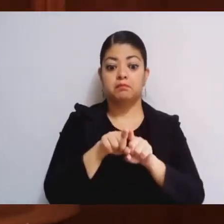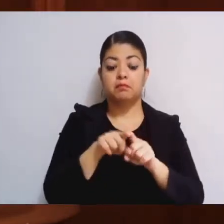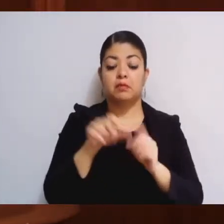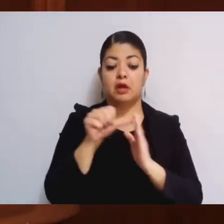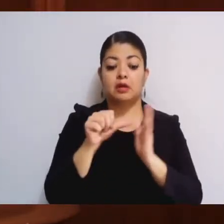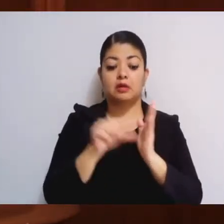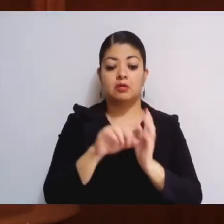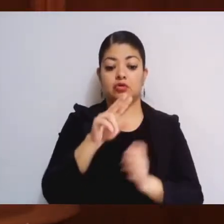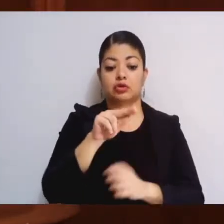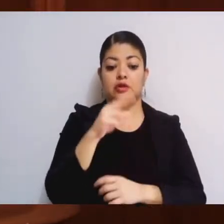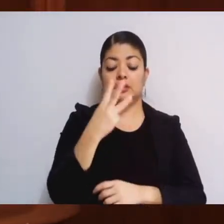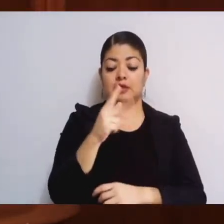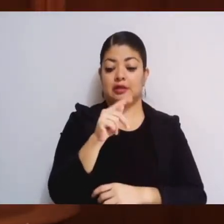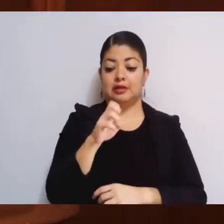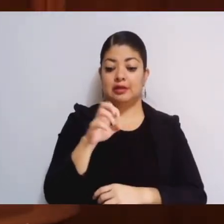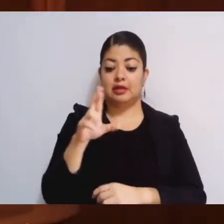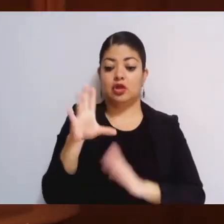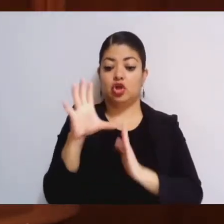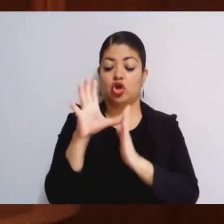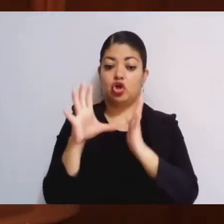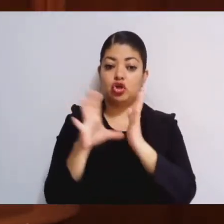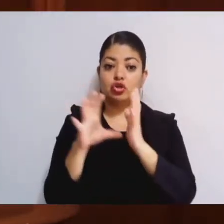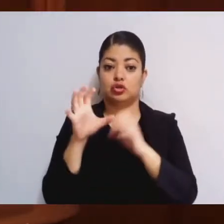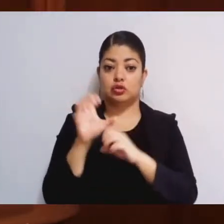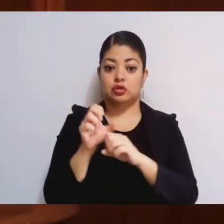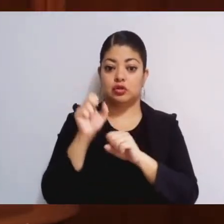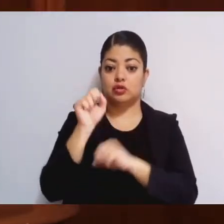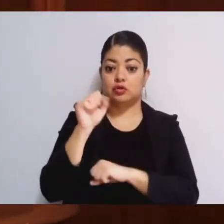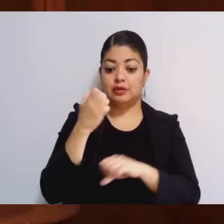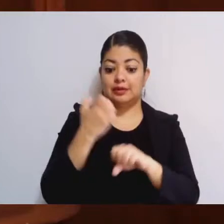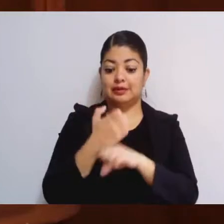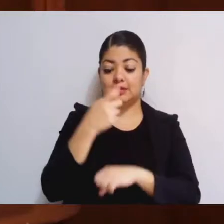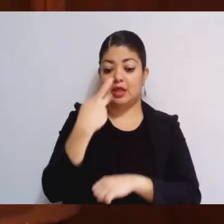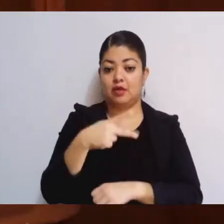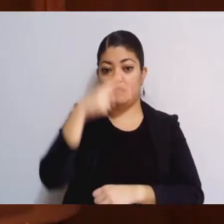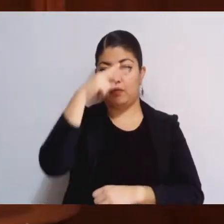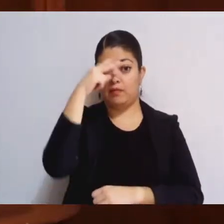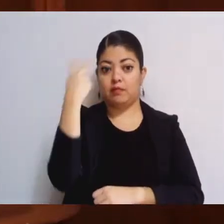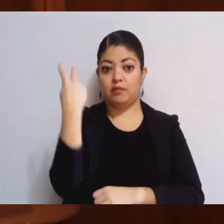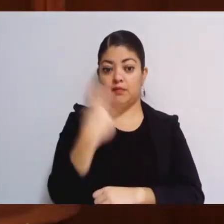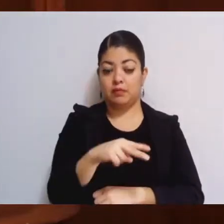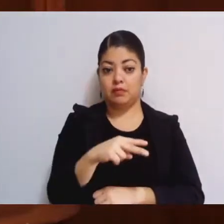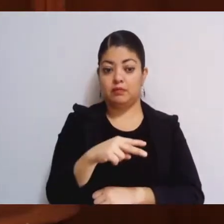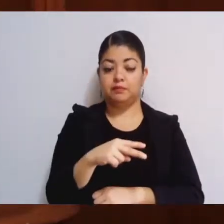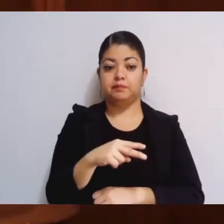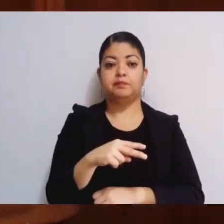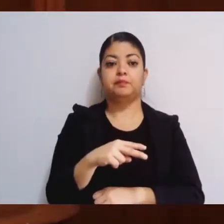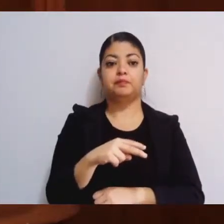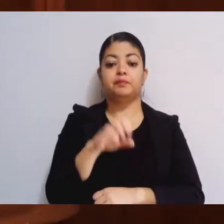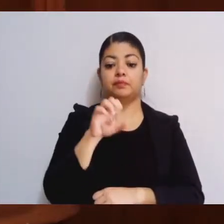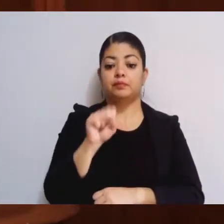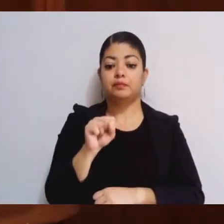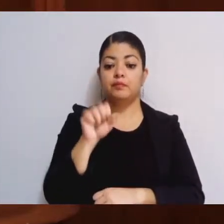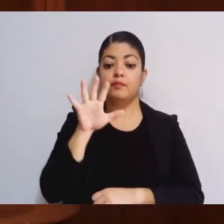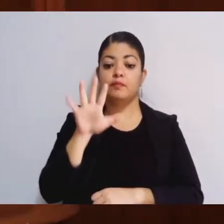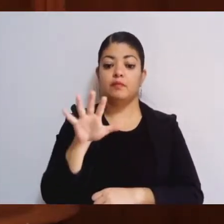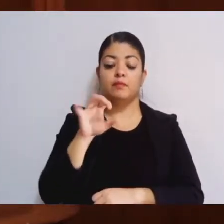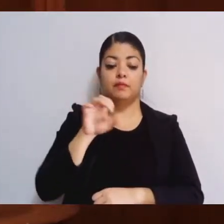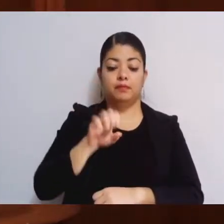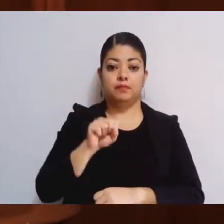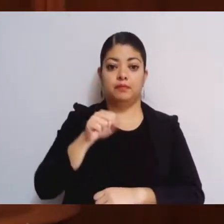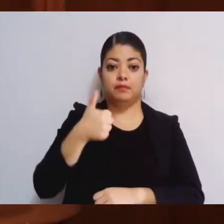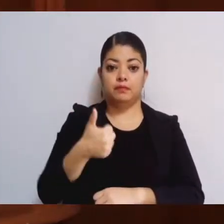ter de la Constitución Política del Estado Libre y Soberano de México, 65, 66,